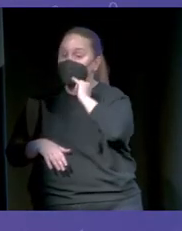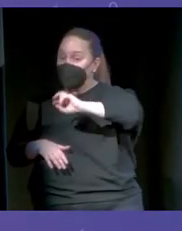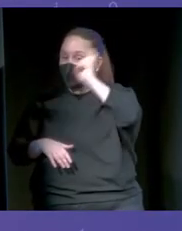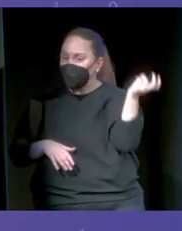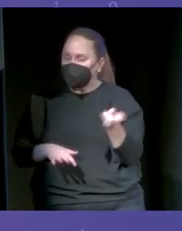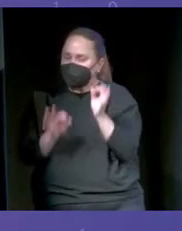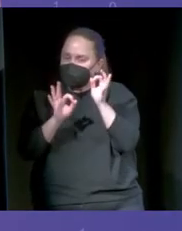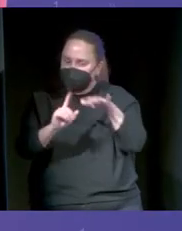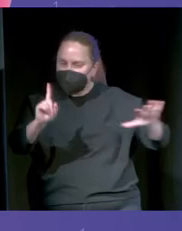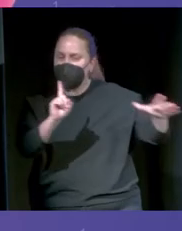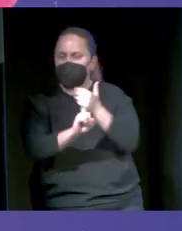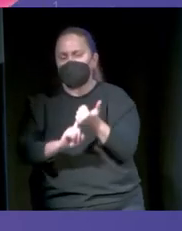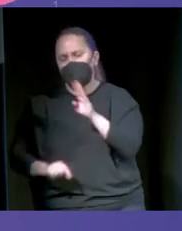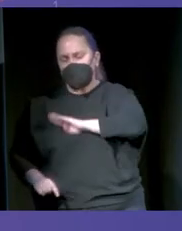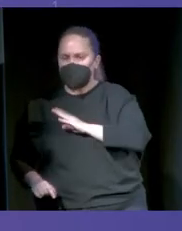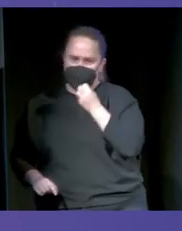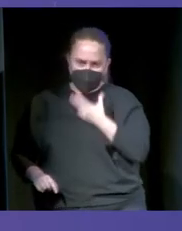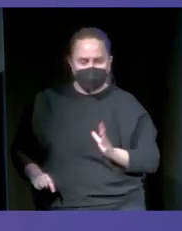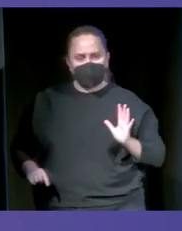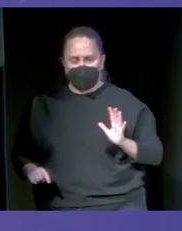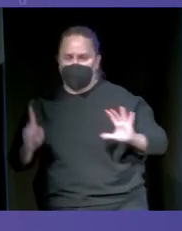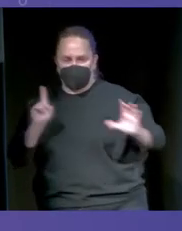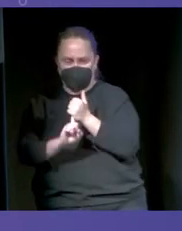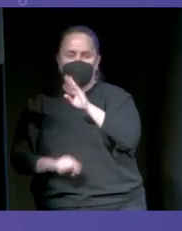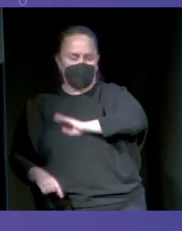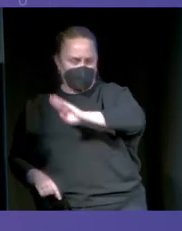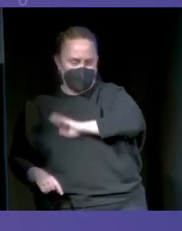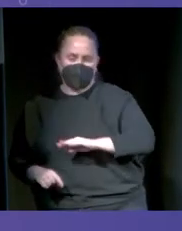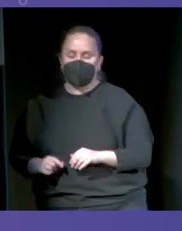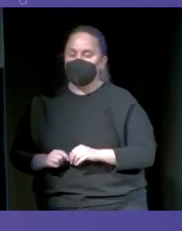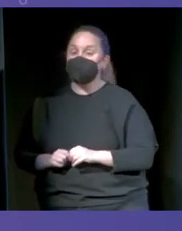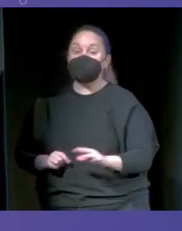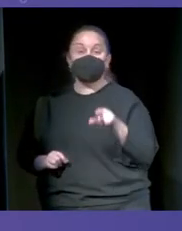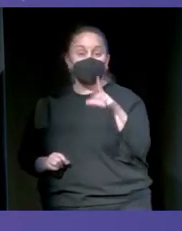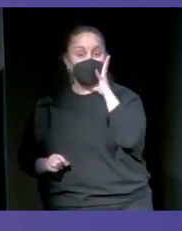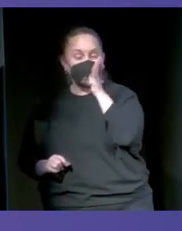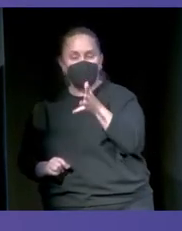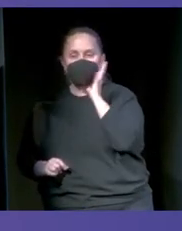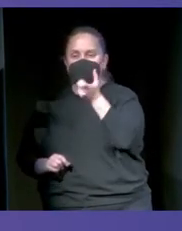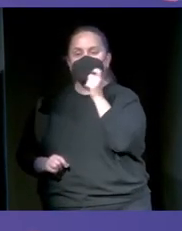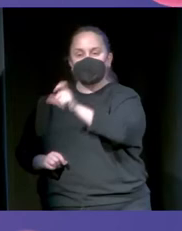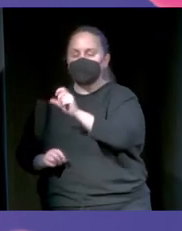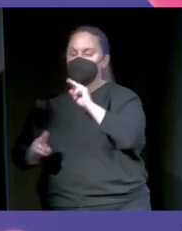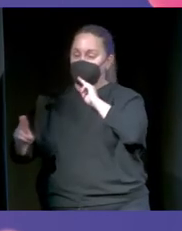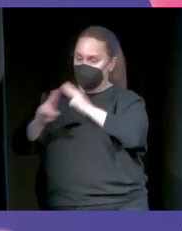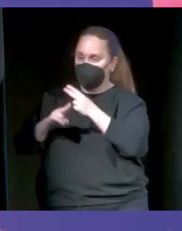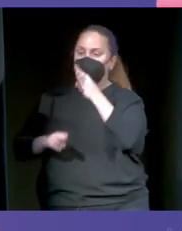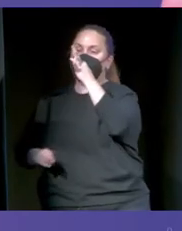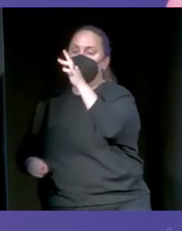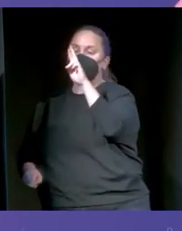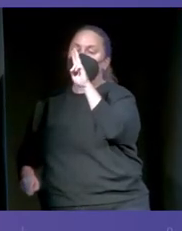bastante decente. ¿Por qué ocurre esto? Hay otra palabra que es transfer learning, ¿vale?